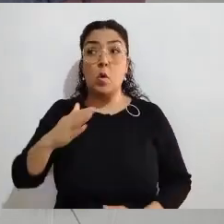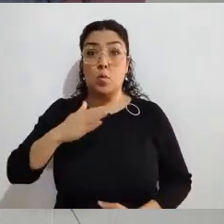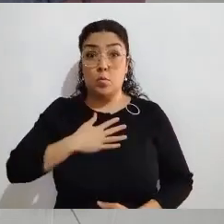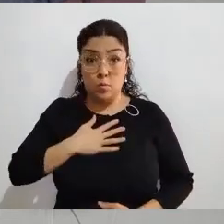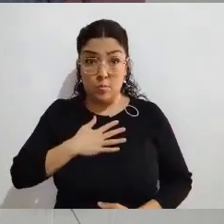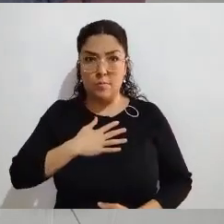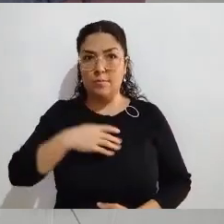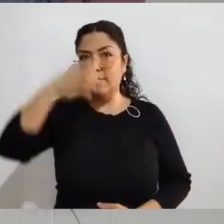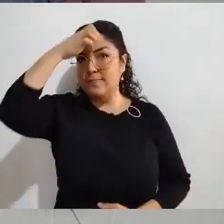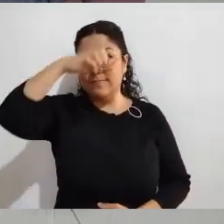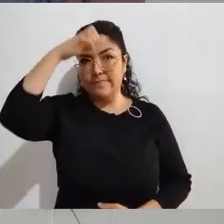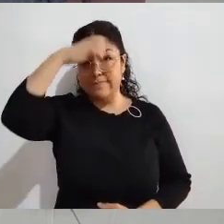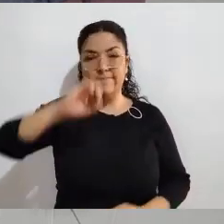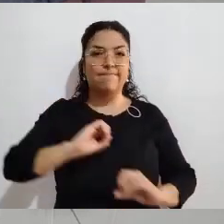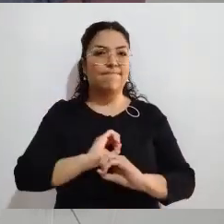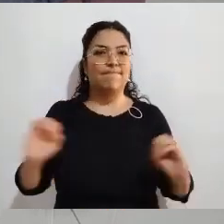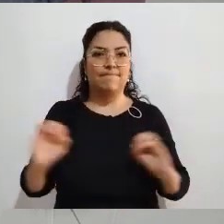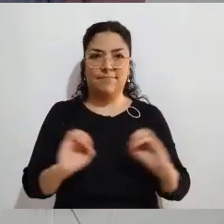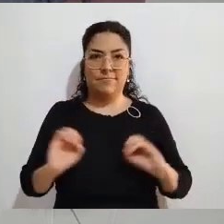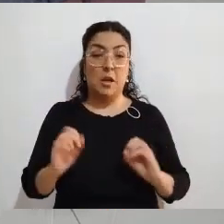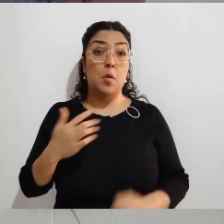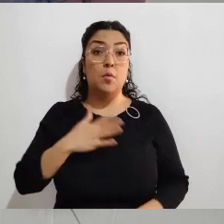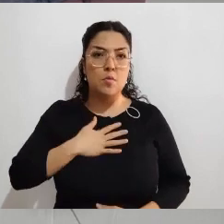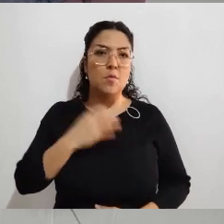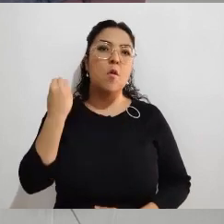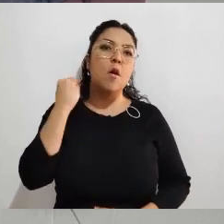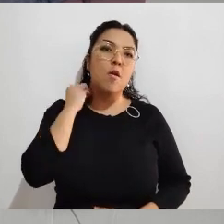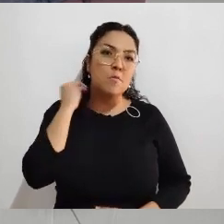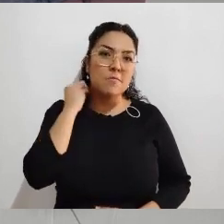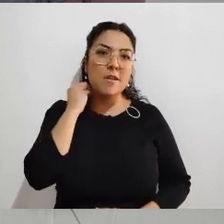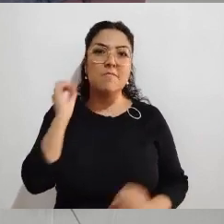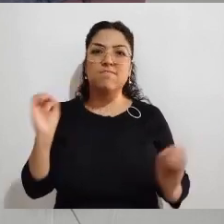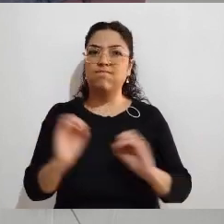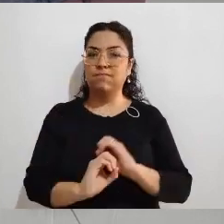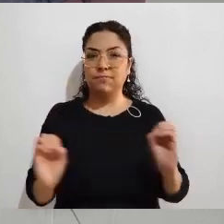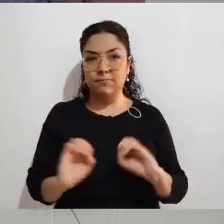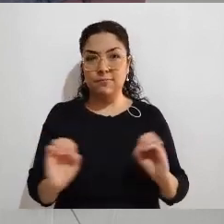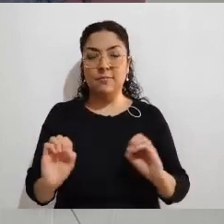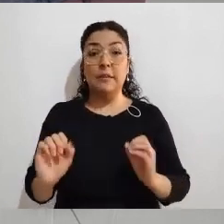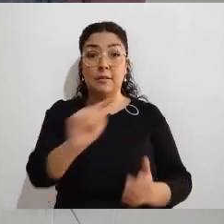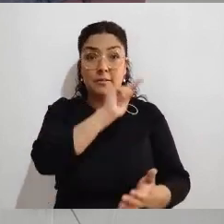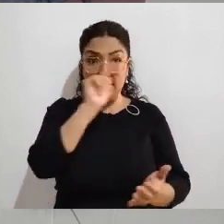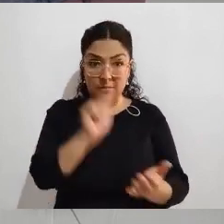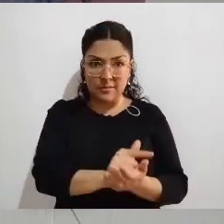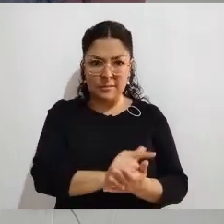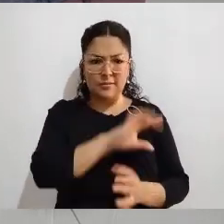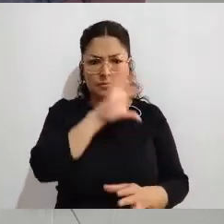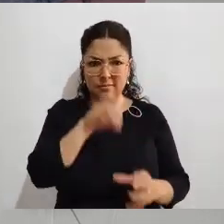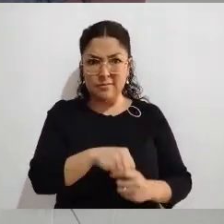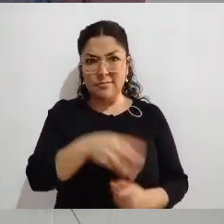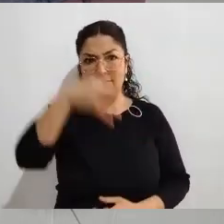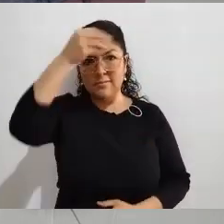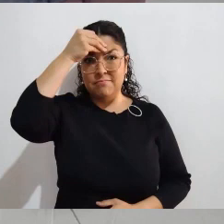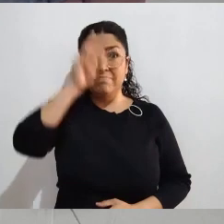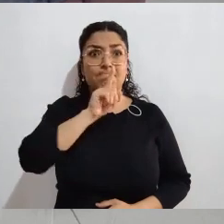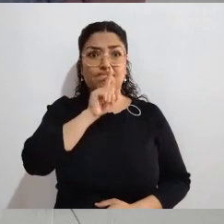todas aquellas personas que no dominamos todos los artículos en materia electoral o no conocemos los artículos en materia